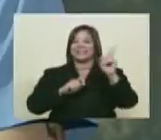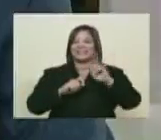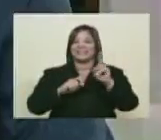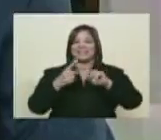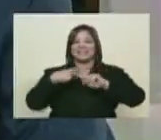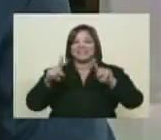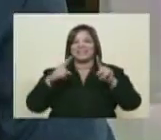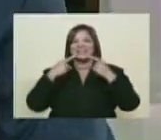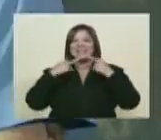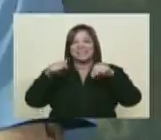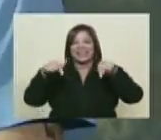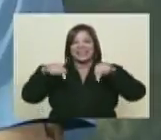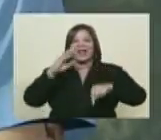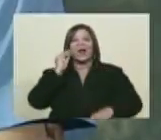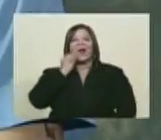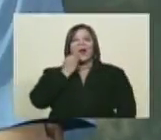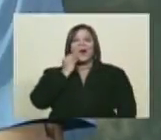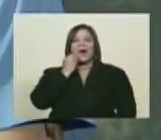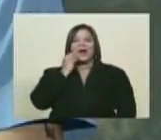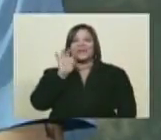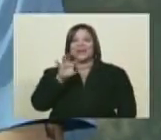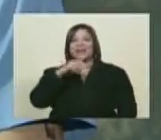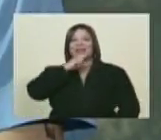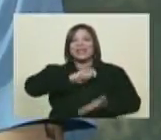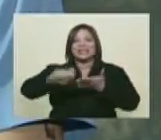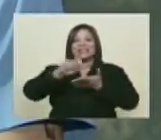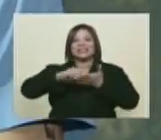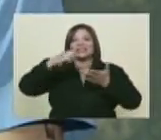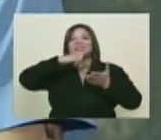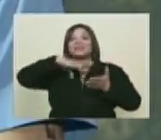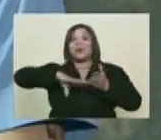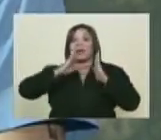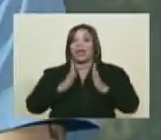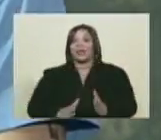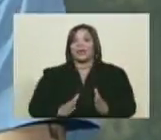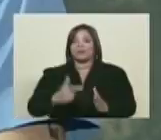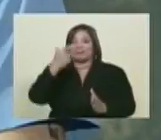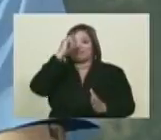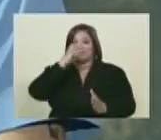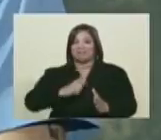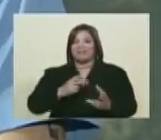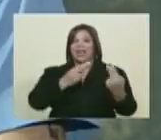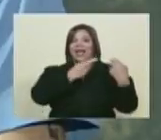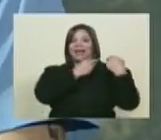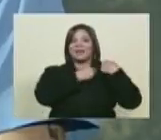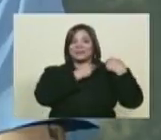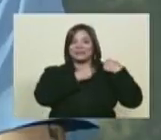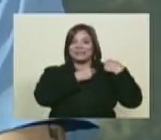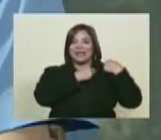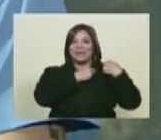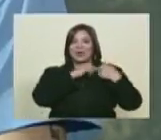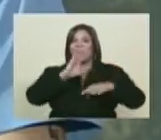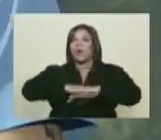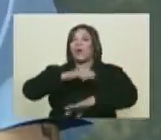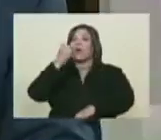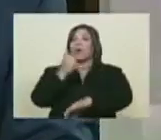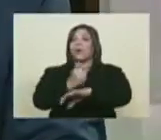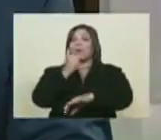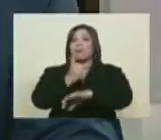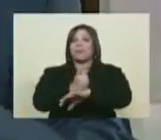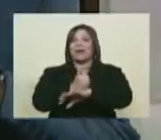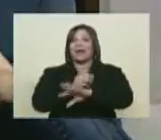no, no es ese. Es este, que es historiador, joven venezolano, que además es el responsable, el culpable del